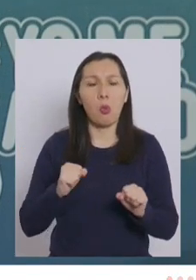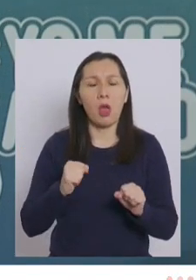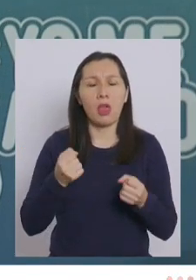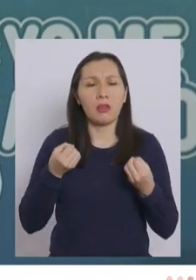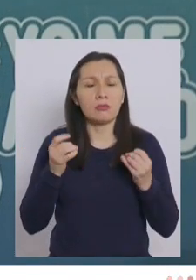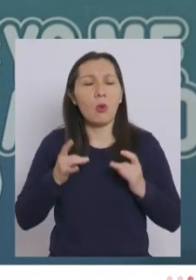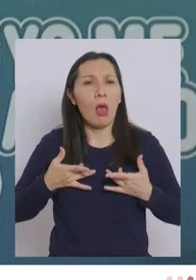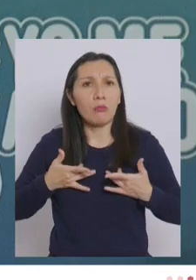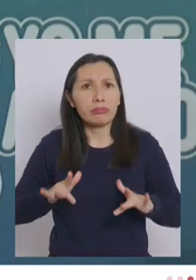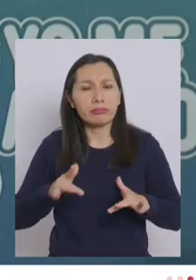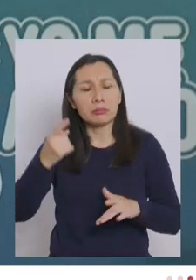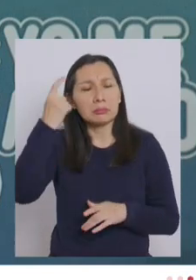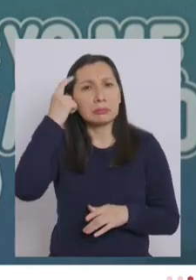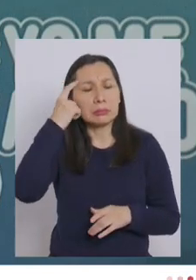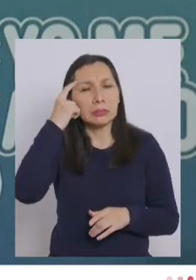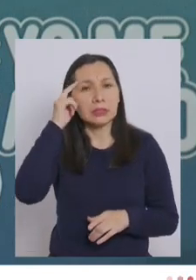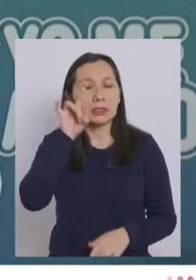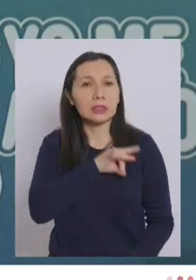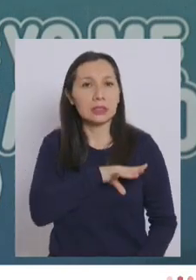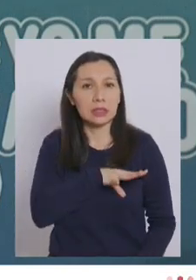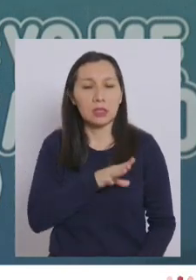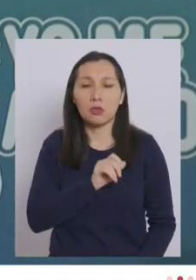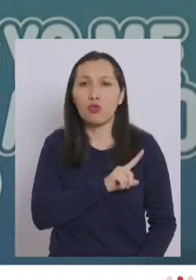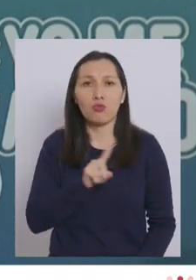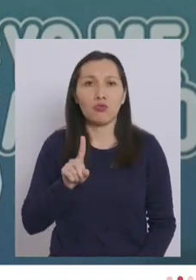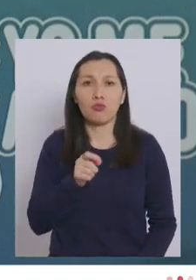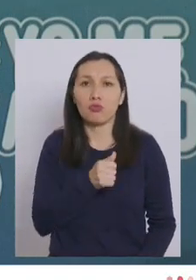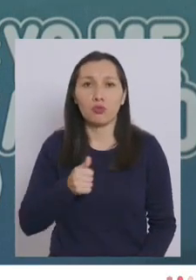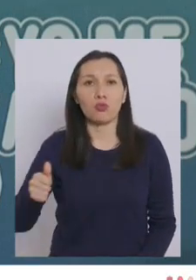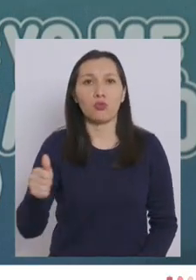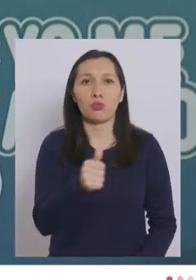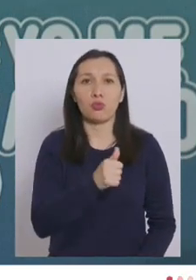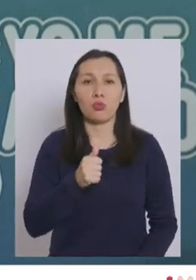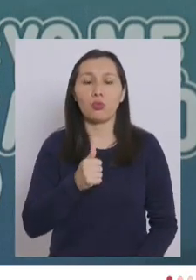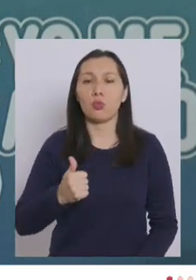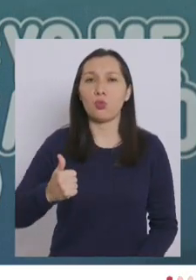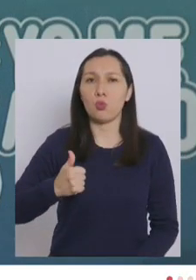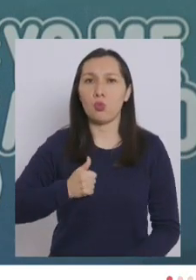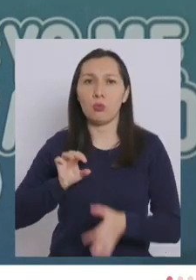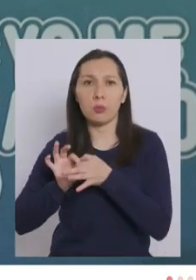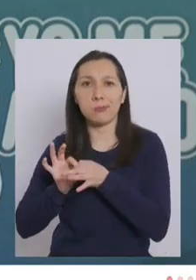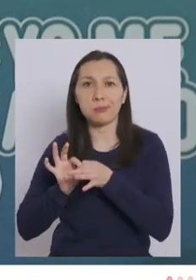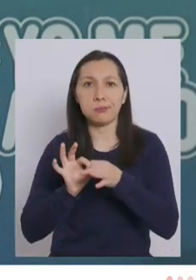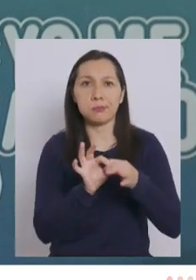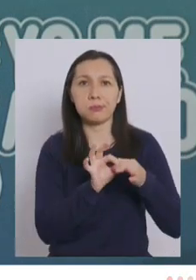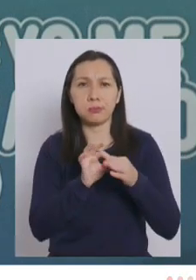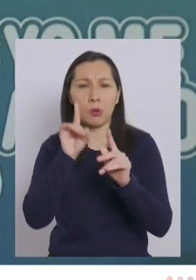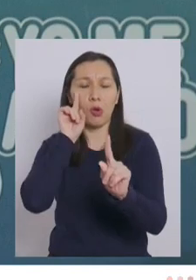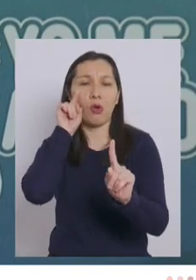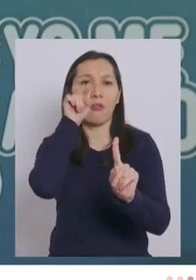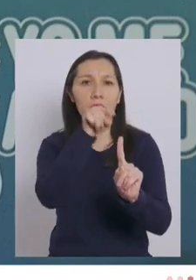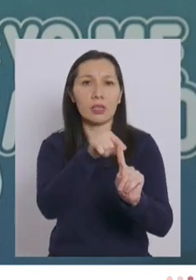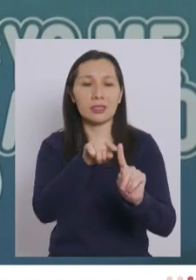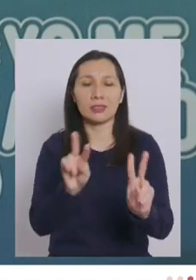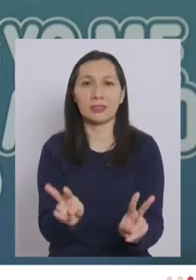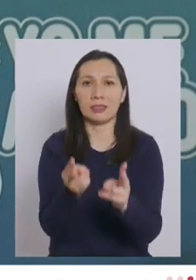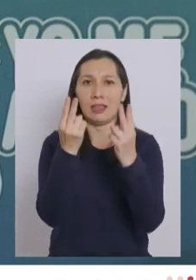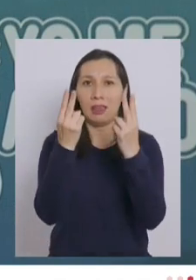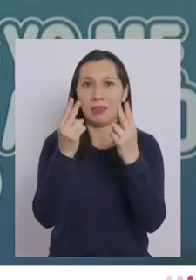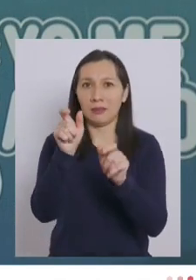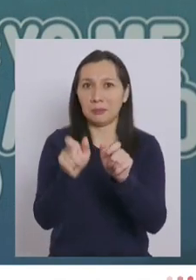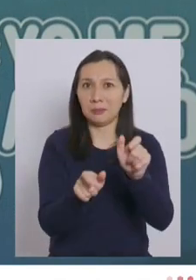pensar que en Chile no todos están alineados tras el objetivo de salvar